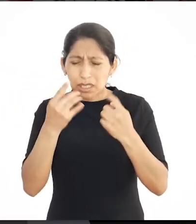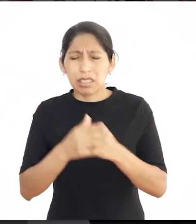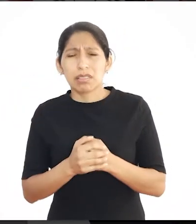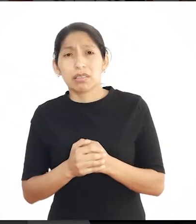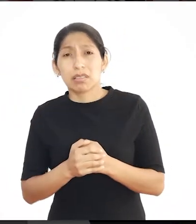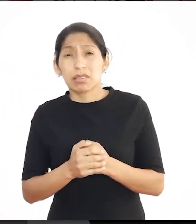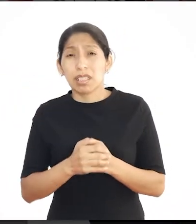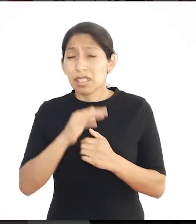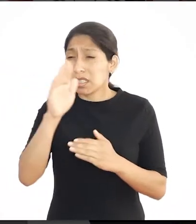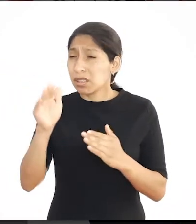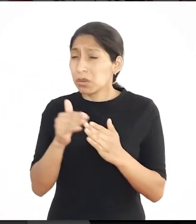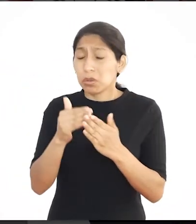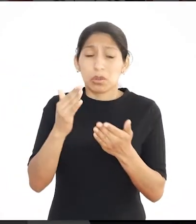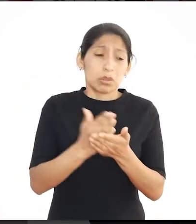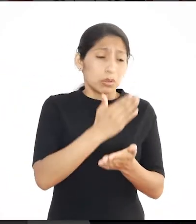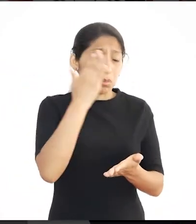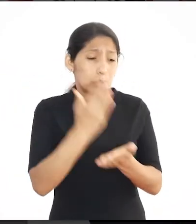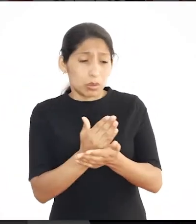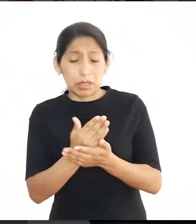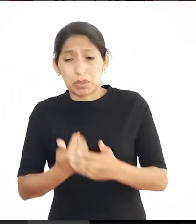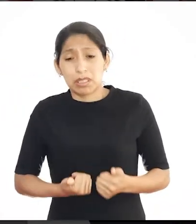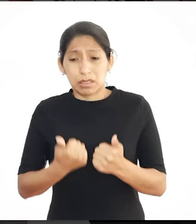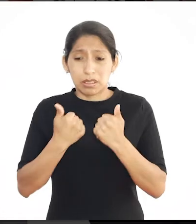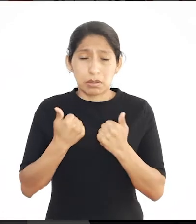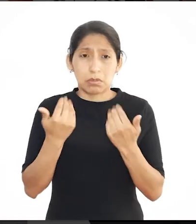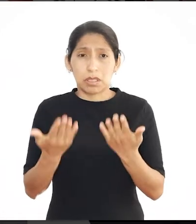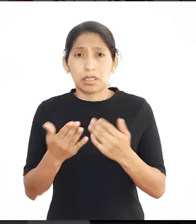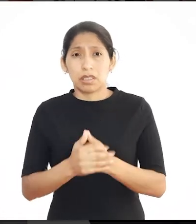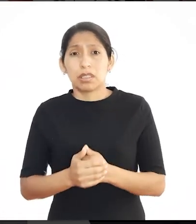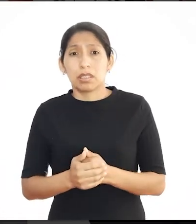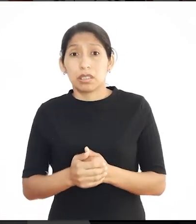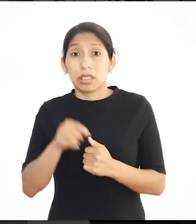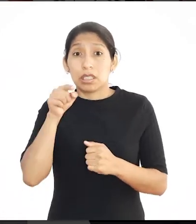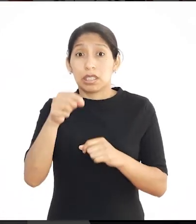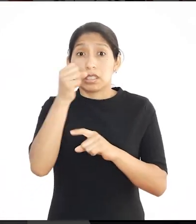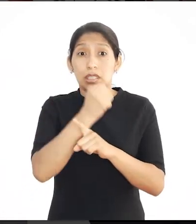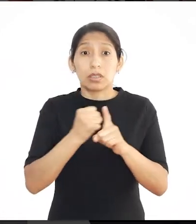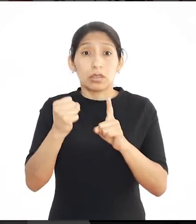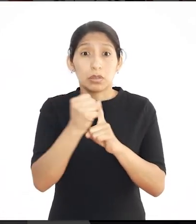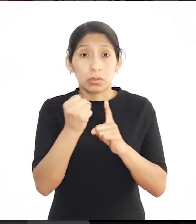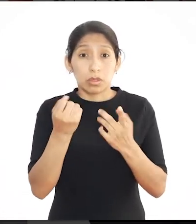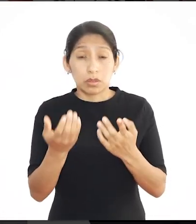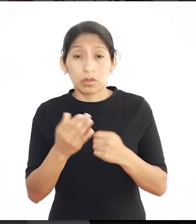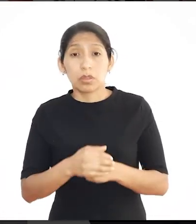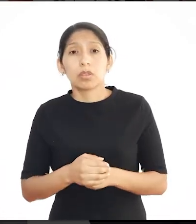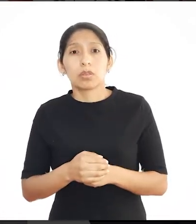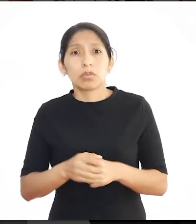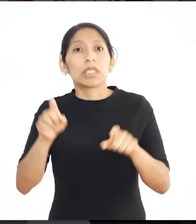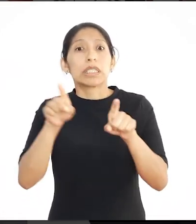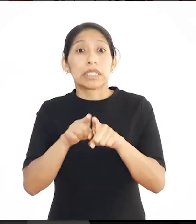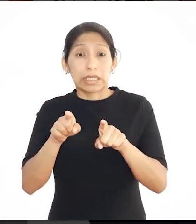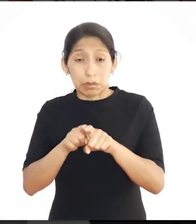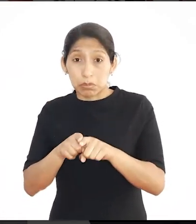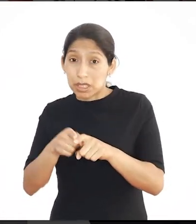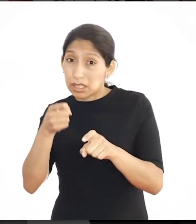María piensa que todo lo que le ha pasado son pruebas de la vida. Pero esta situación